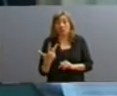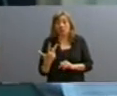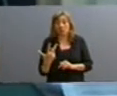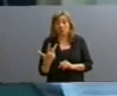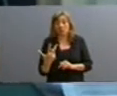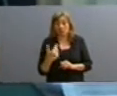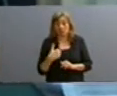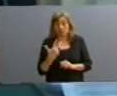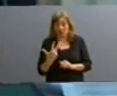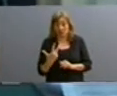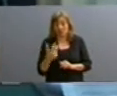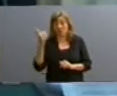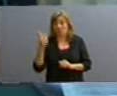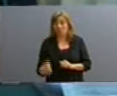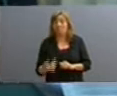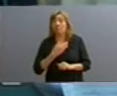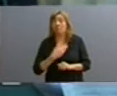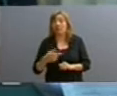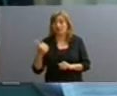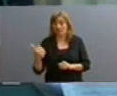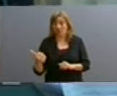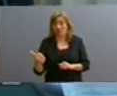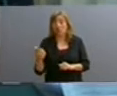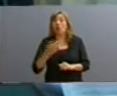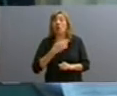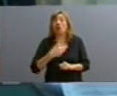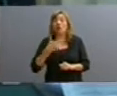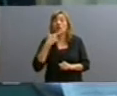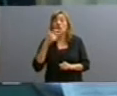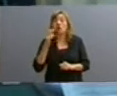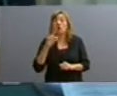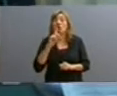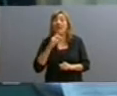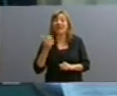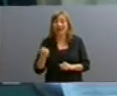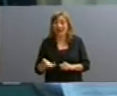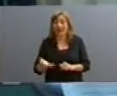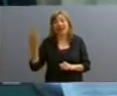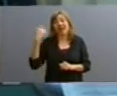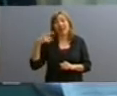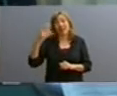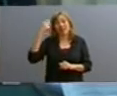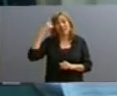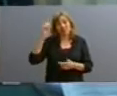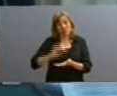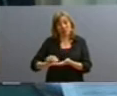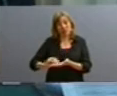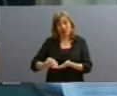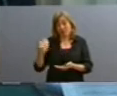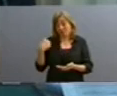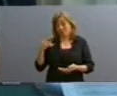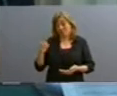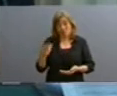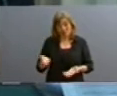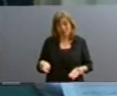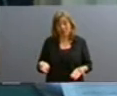Estaba su presidente, el gobernador Soria, entonces diputado Soria, fallecido.